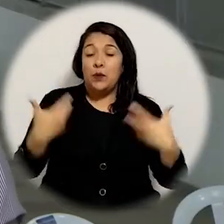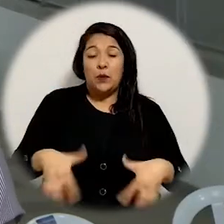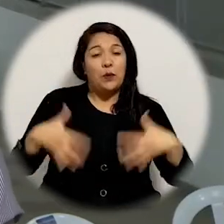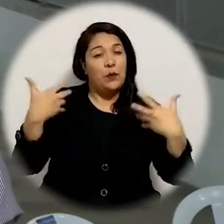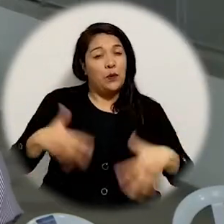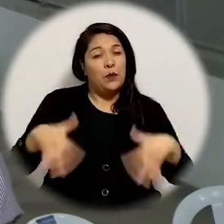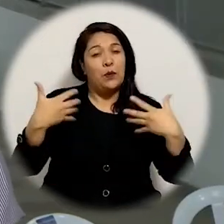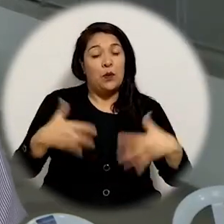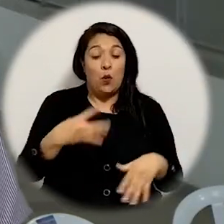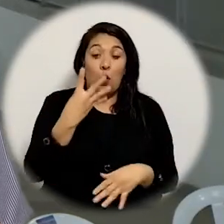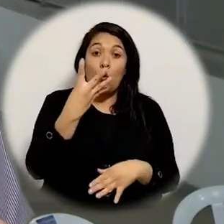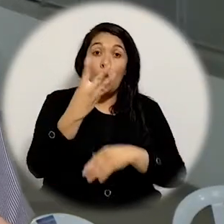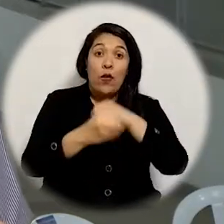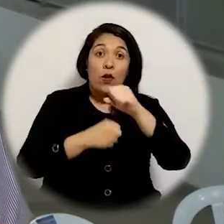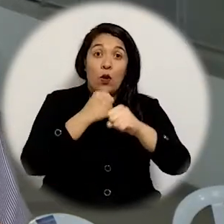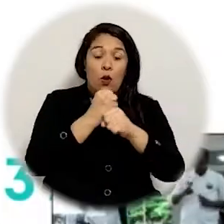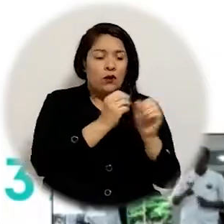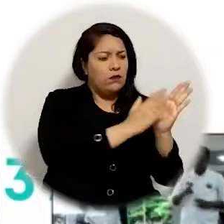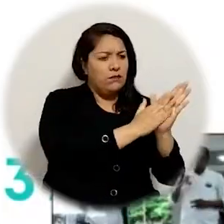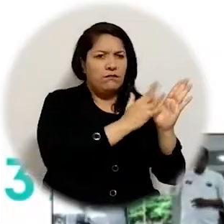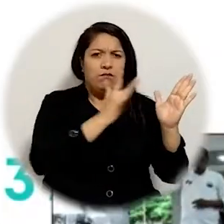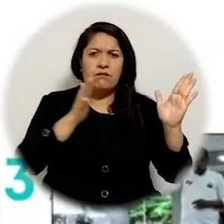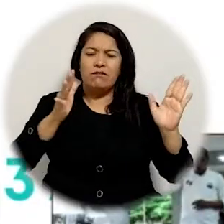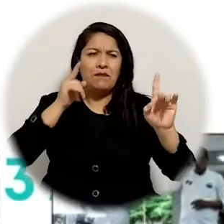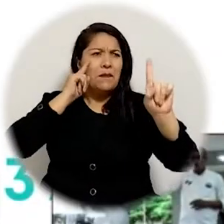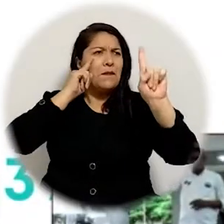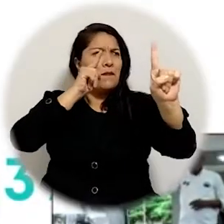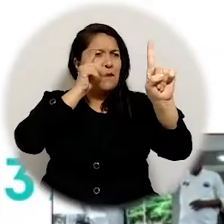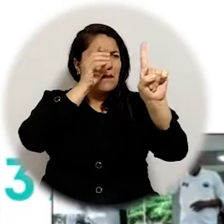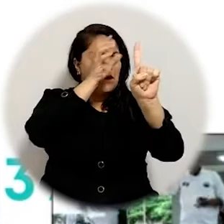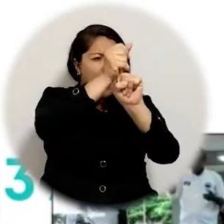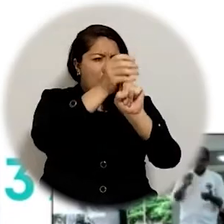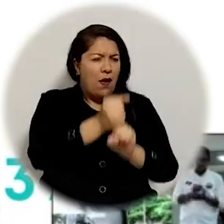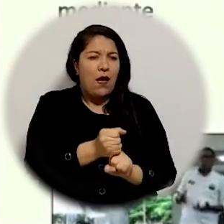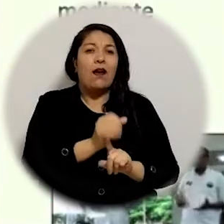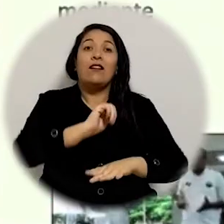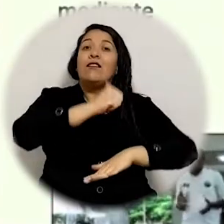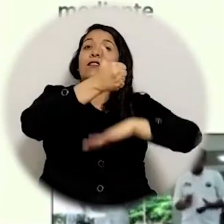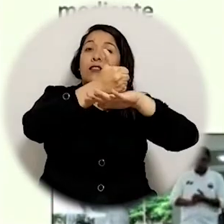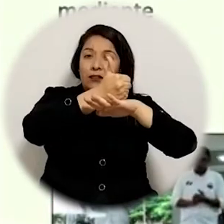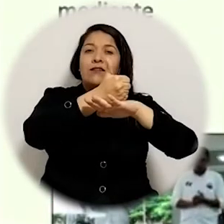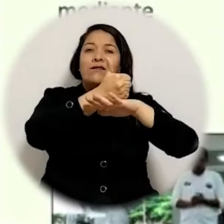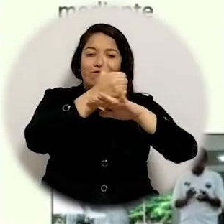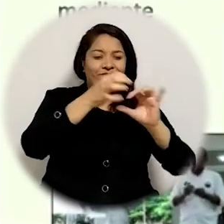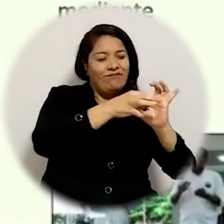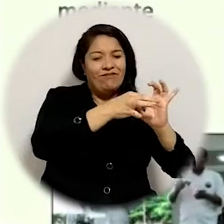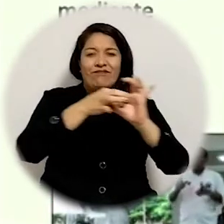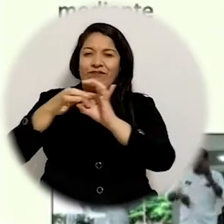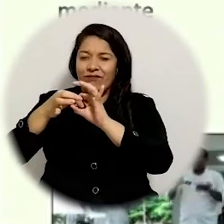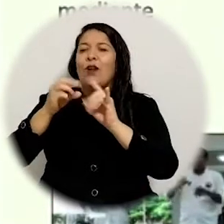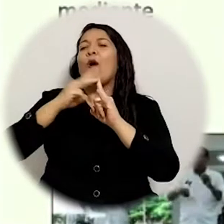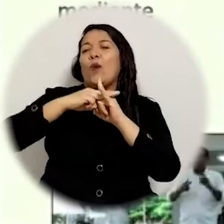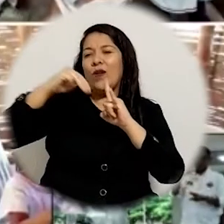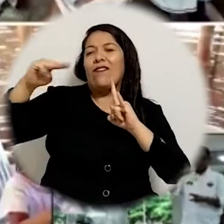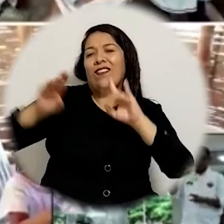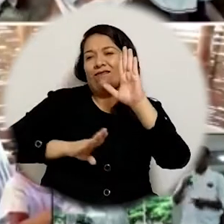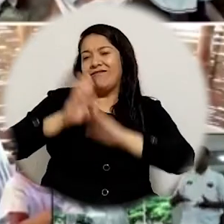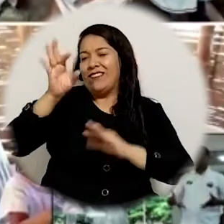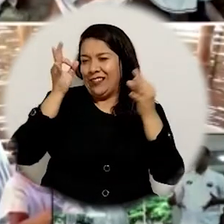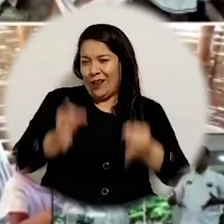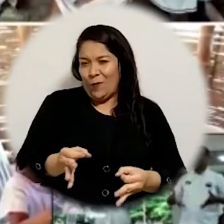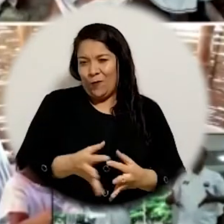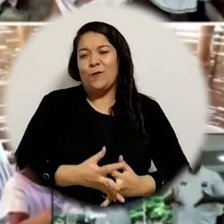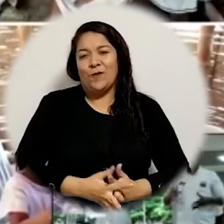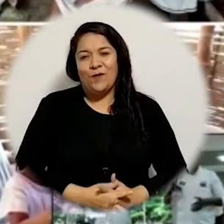dar fe que en la Universidad de Magdalena se han visto ejecuciones realizadas así que creo que